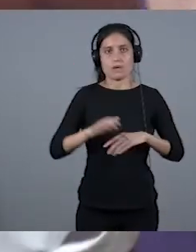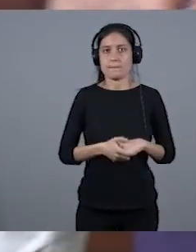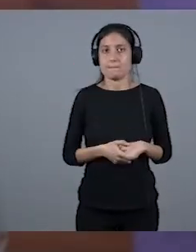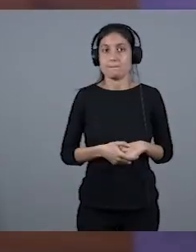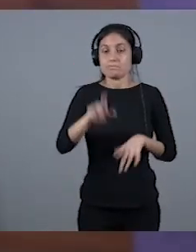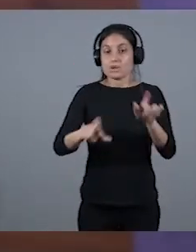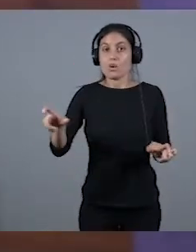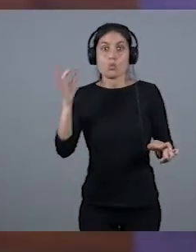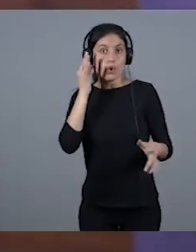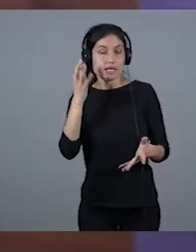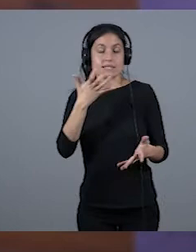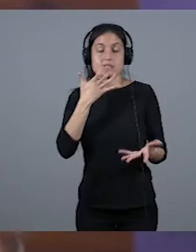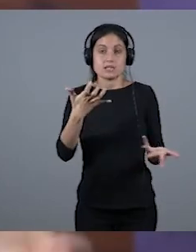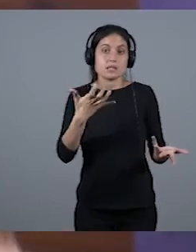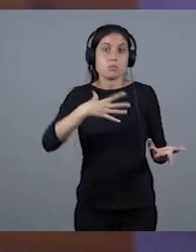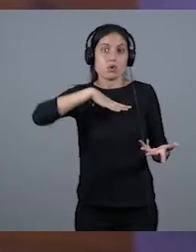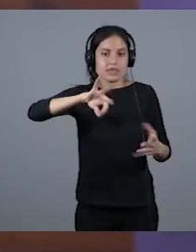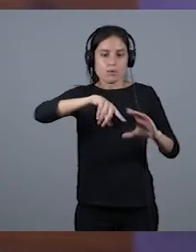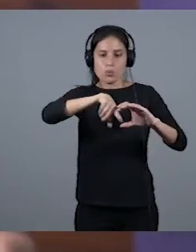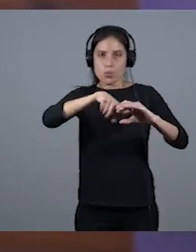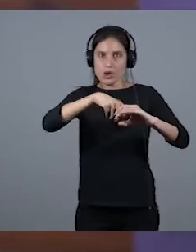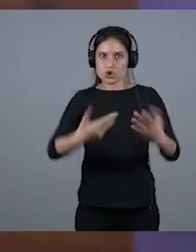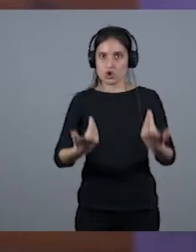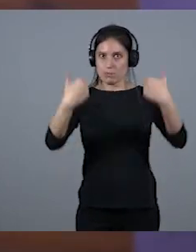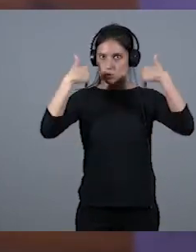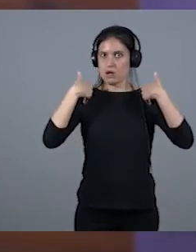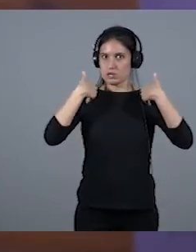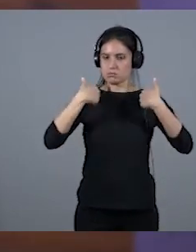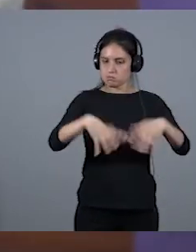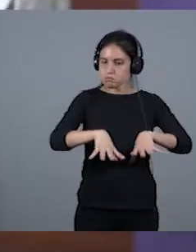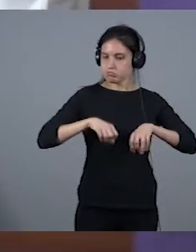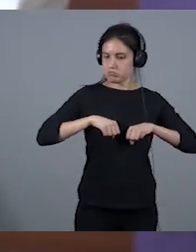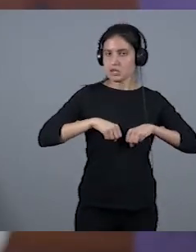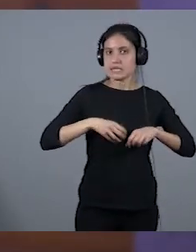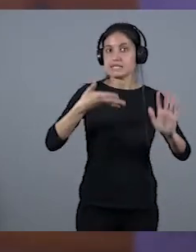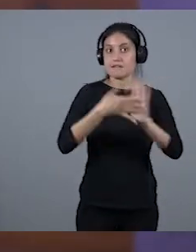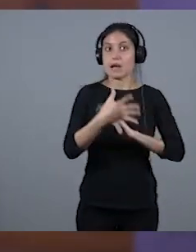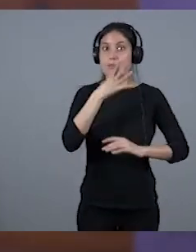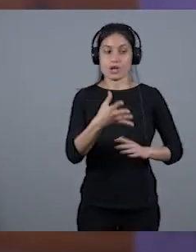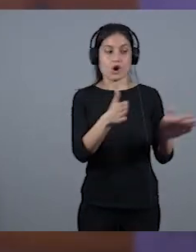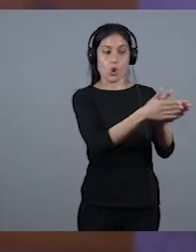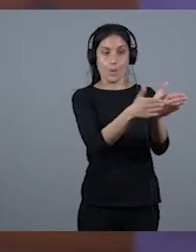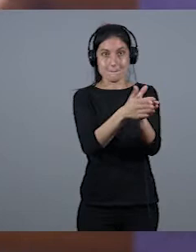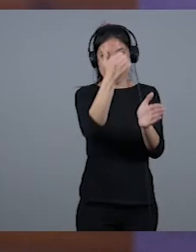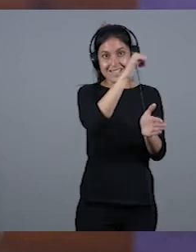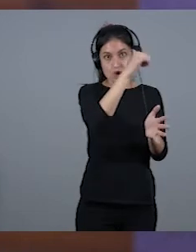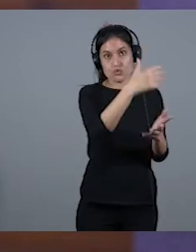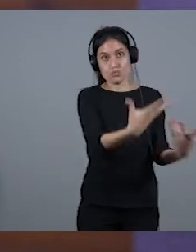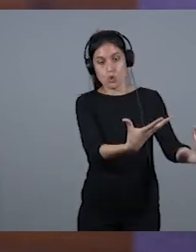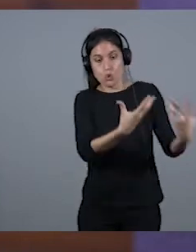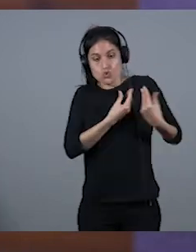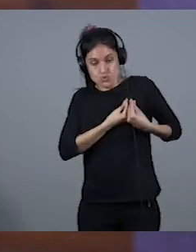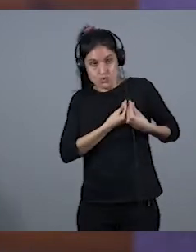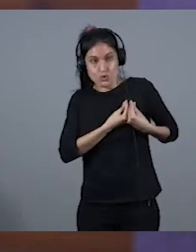en algún momento hemos podido tener algún puesto de responsabilidad, también ha sido, o bien porque hemos tenido un compañero que nos ha acompañado, valga la